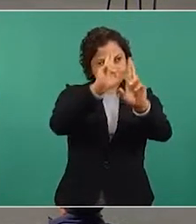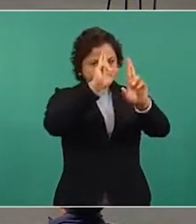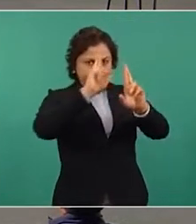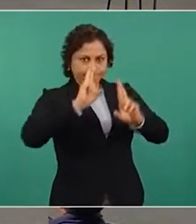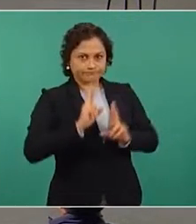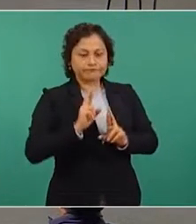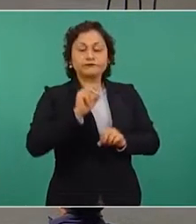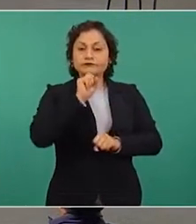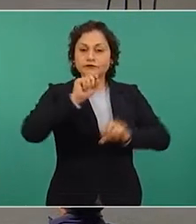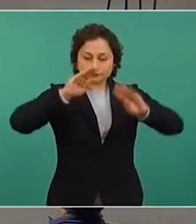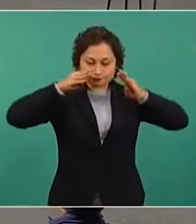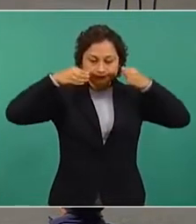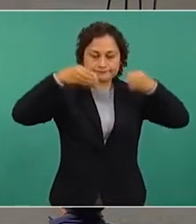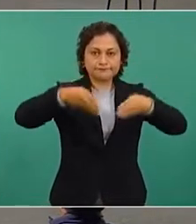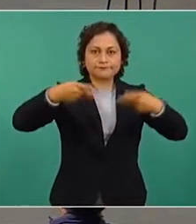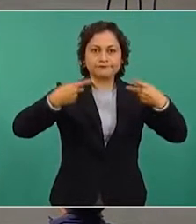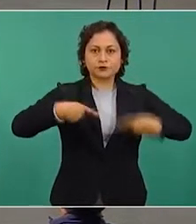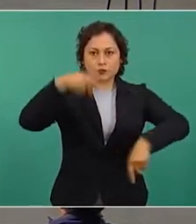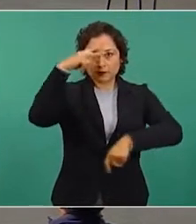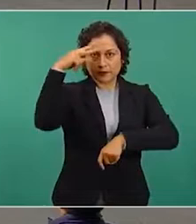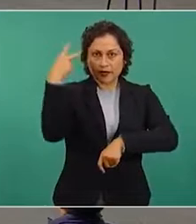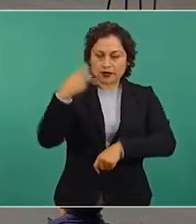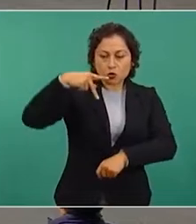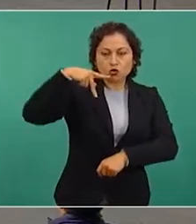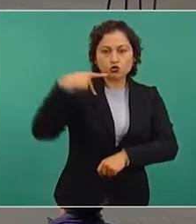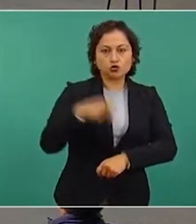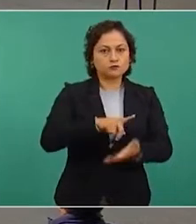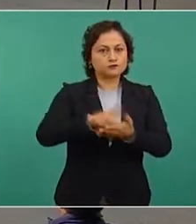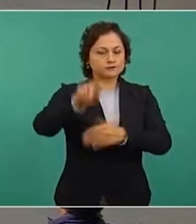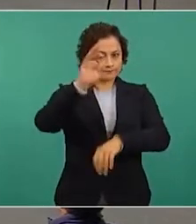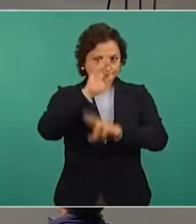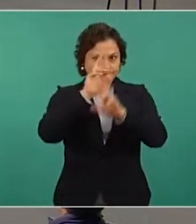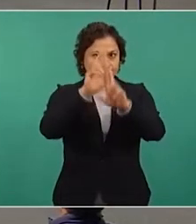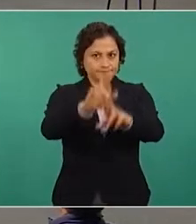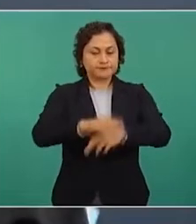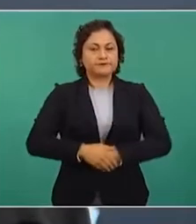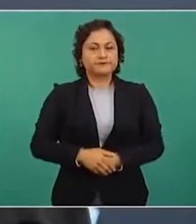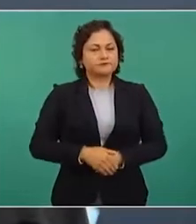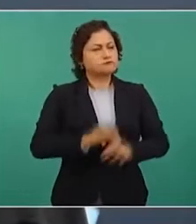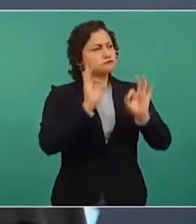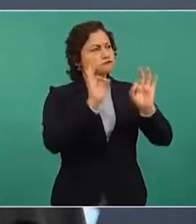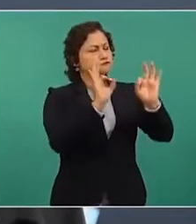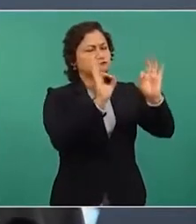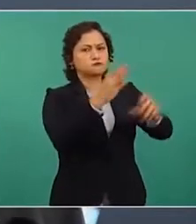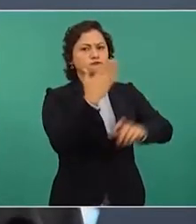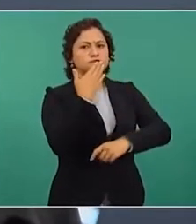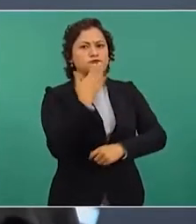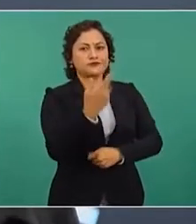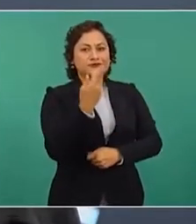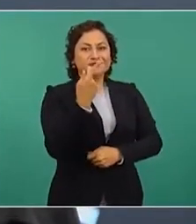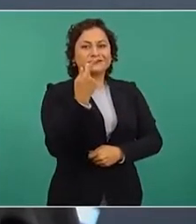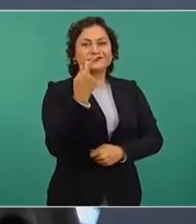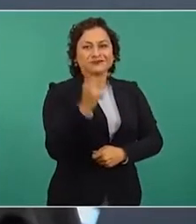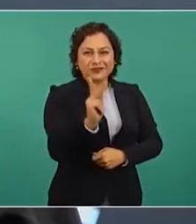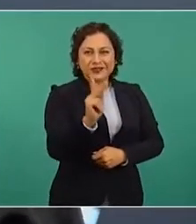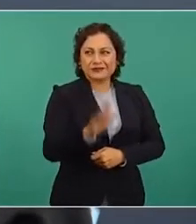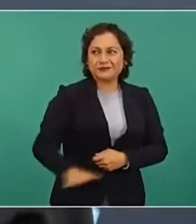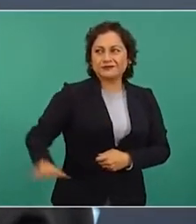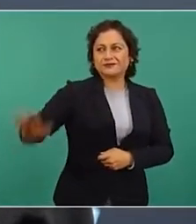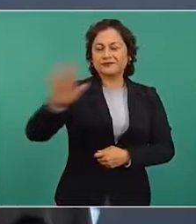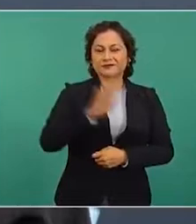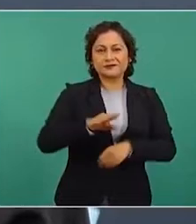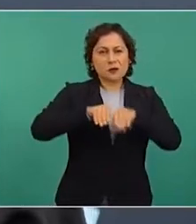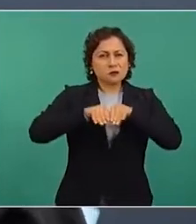mexicanos. Sin embargo, en medios de comunicación y en redes sociales, periodistas, columnistas y